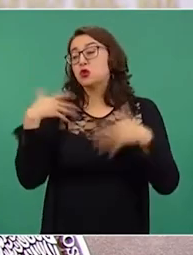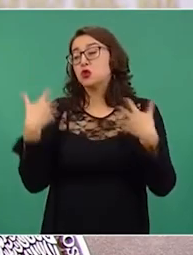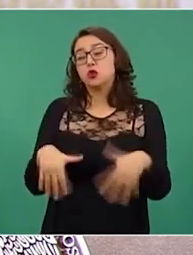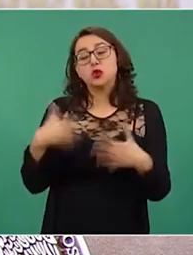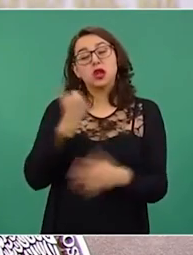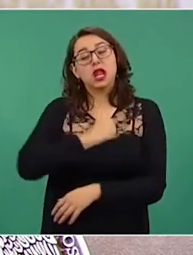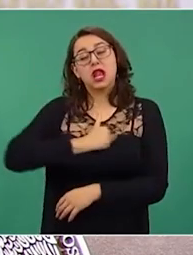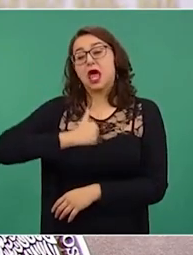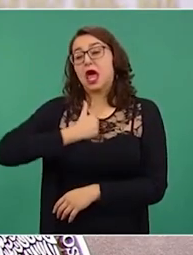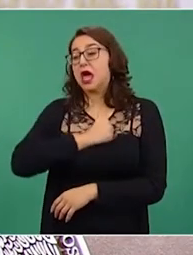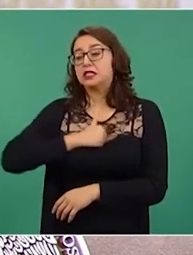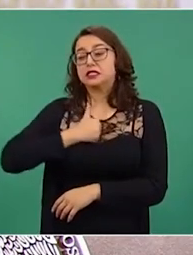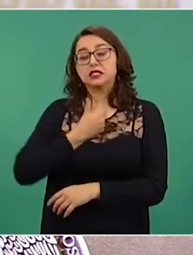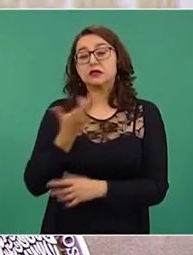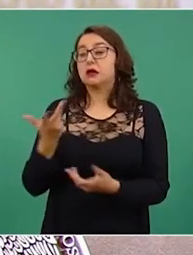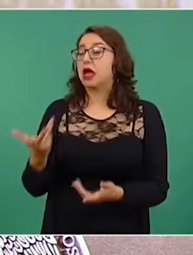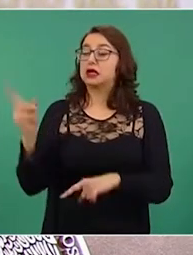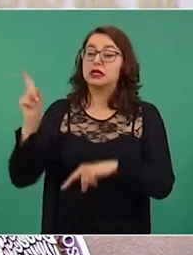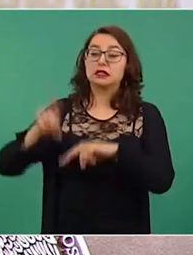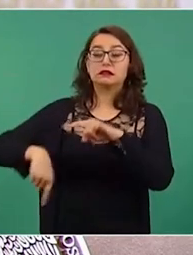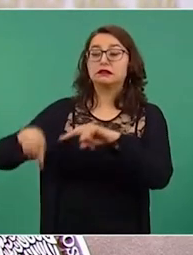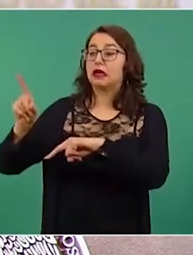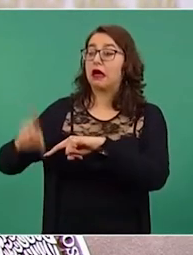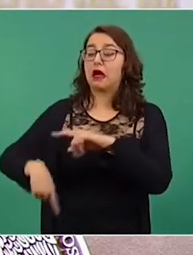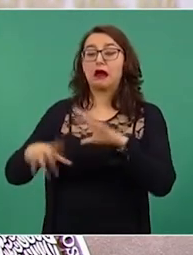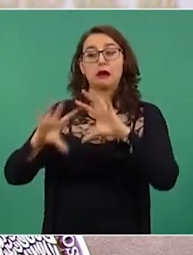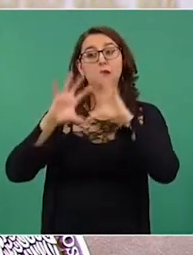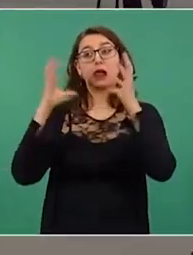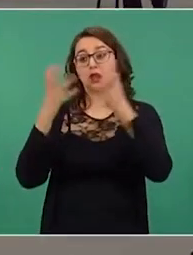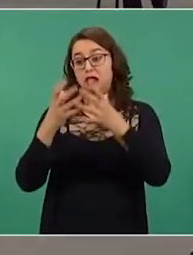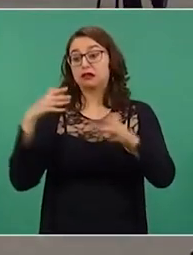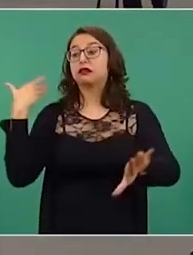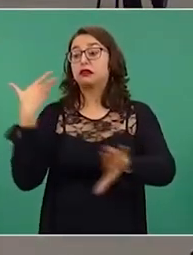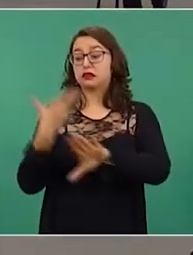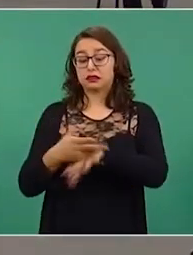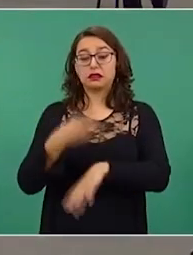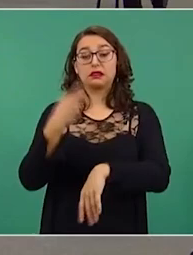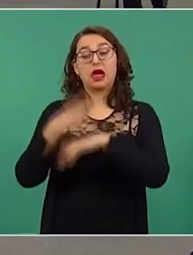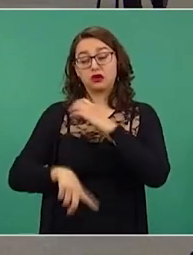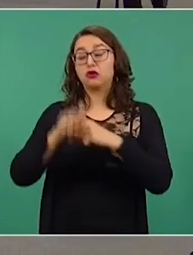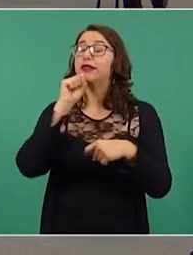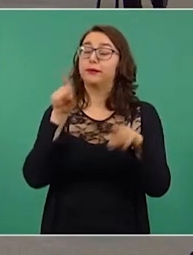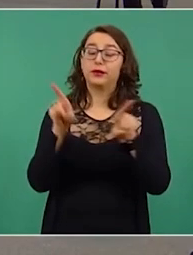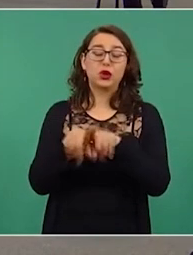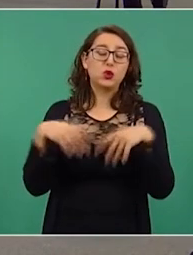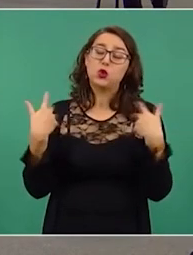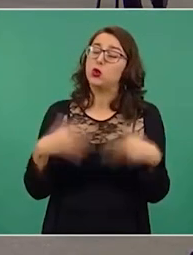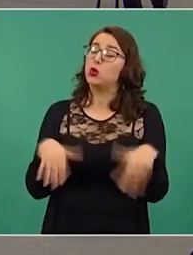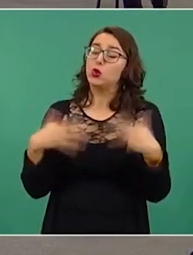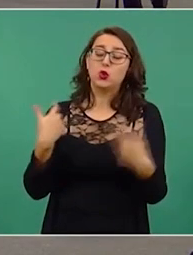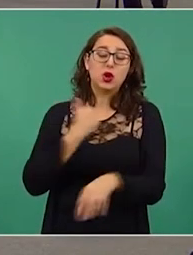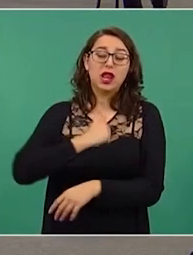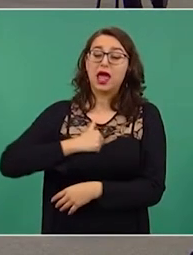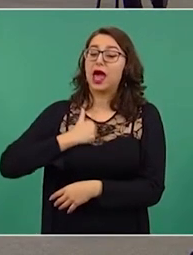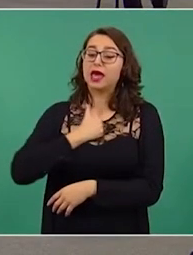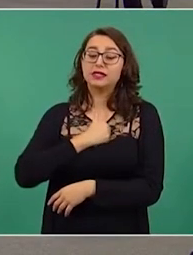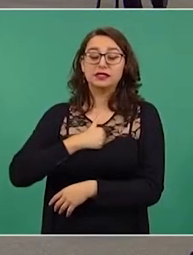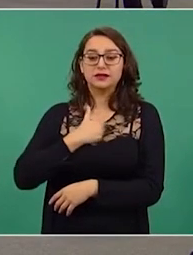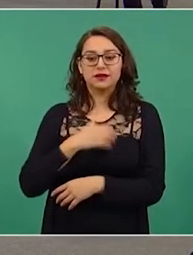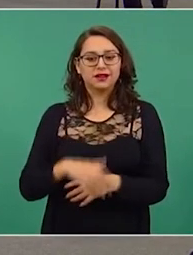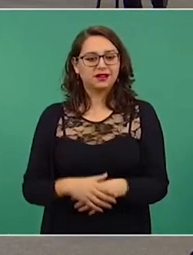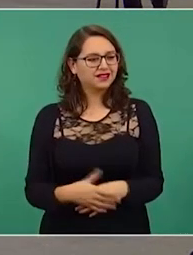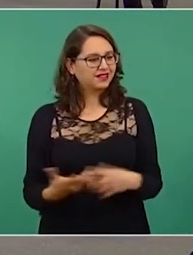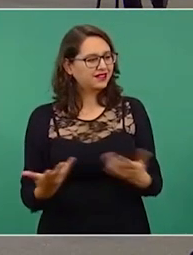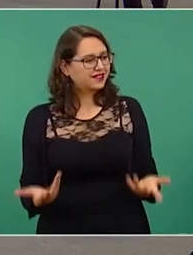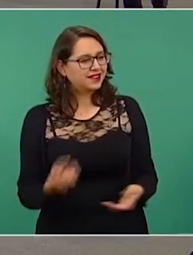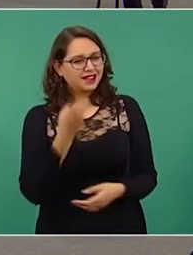le echa la mano al planeta. Esa es una mentira completa, porque la reforma respeta los contratos con la Comisión